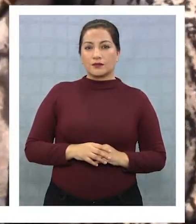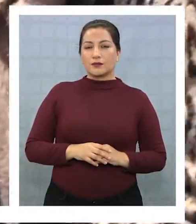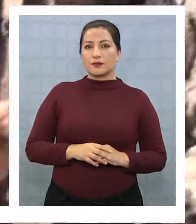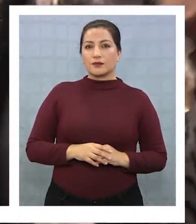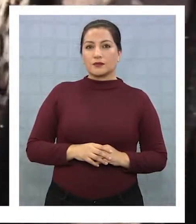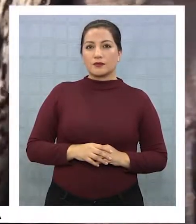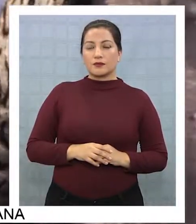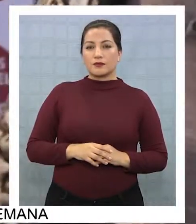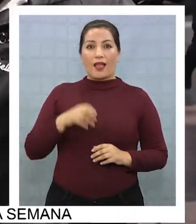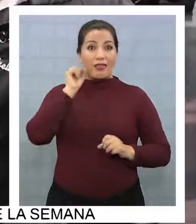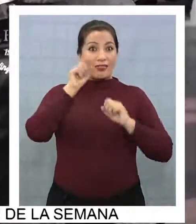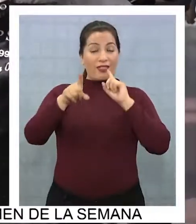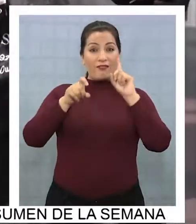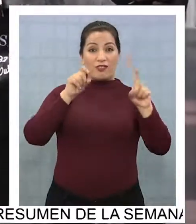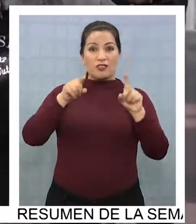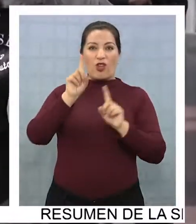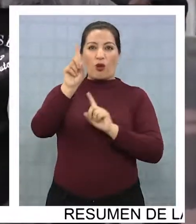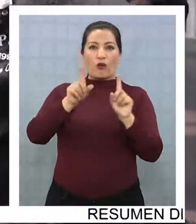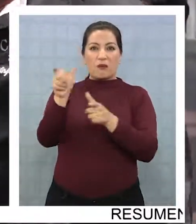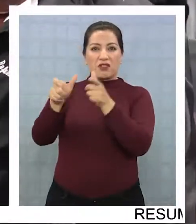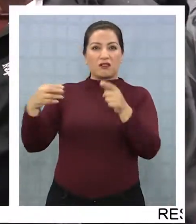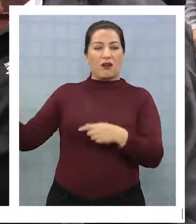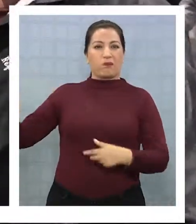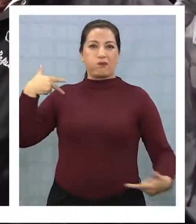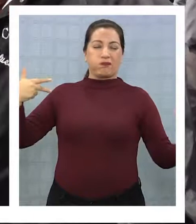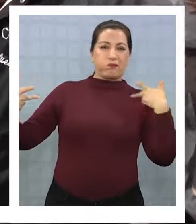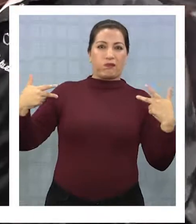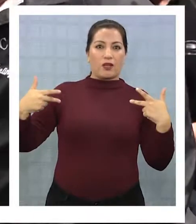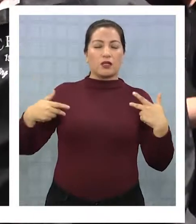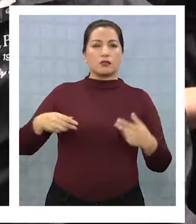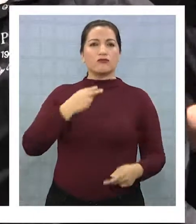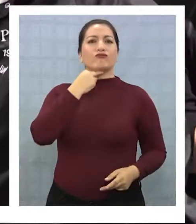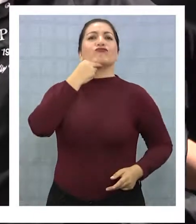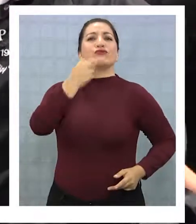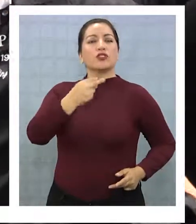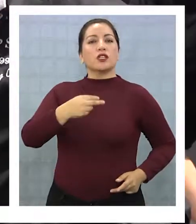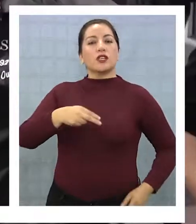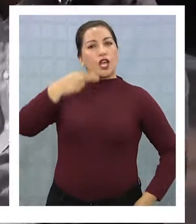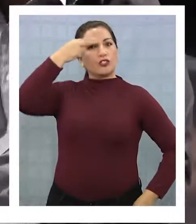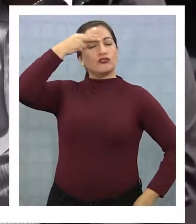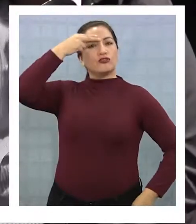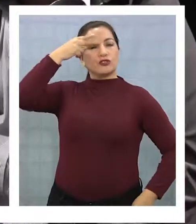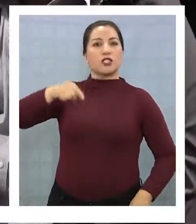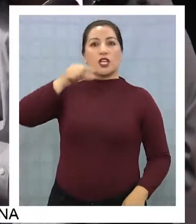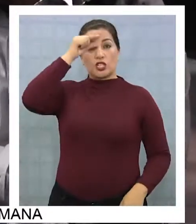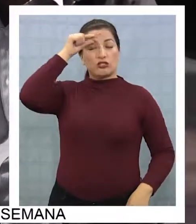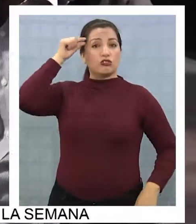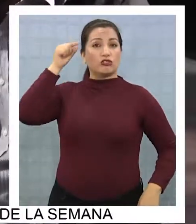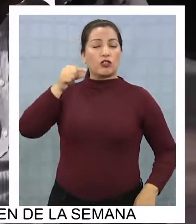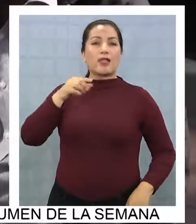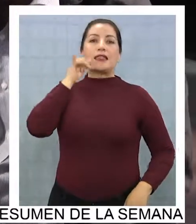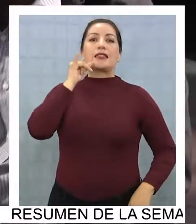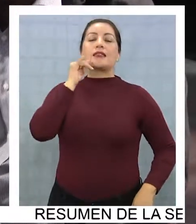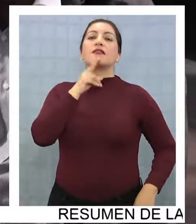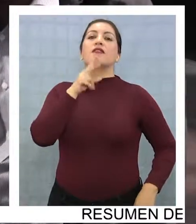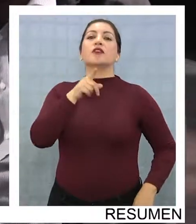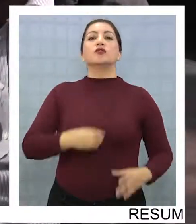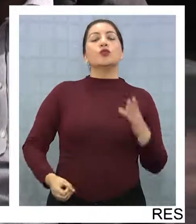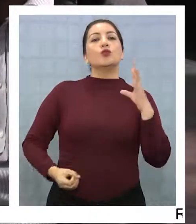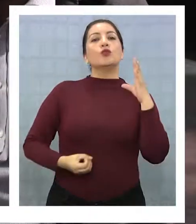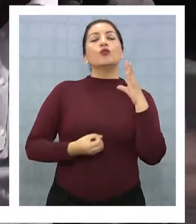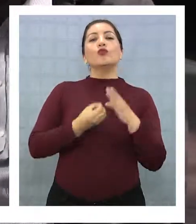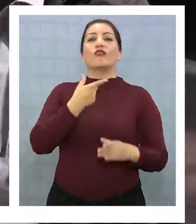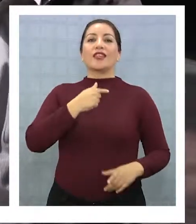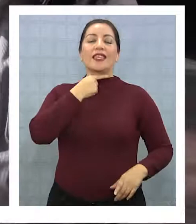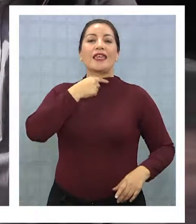Defendiéndose de los ataques y hablando fuerte. Hoy Jorge Soria conversó con Iquique Televisión sobre su nueva aventura senatorial,